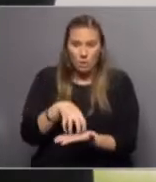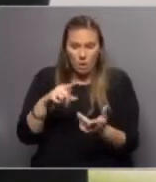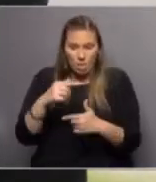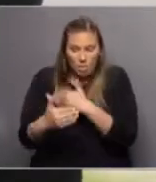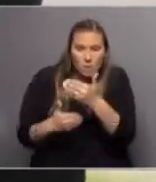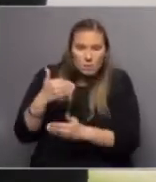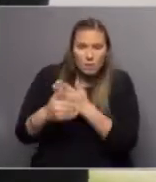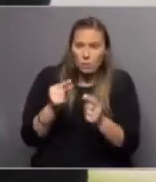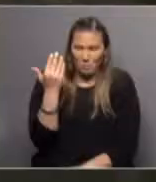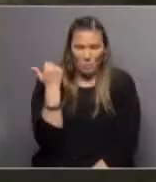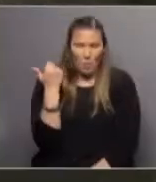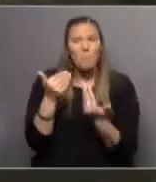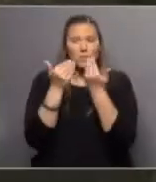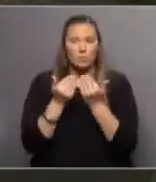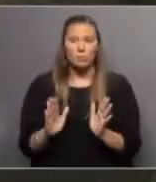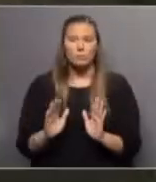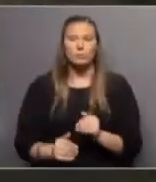relativamente hace poco.